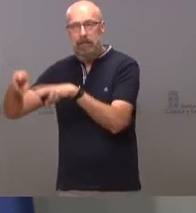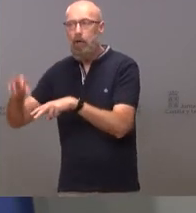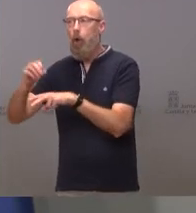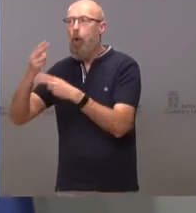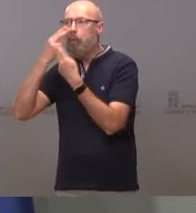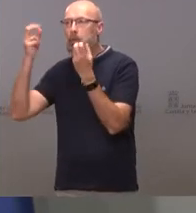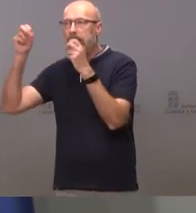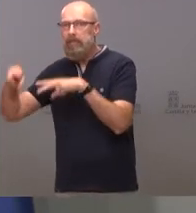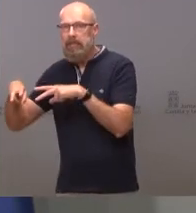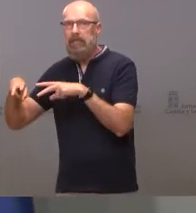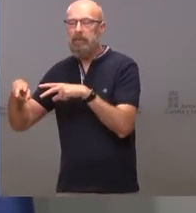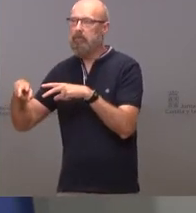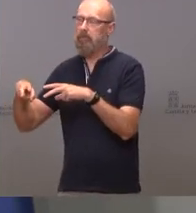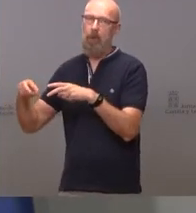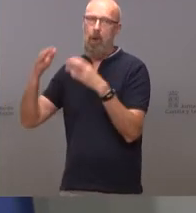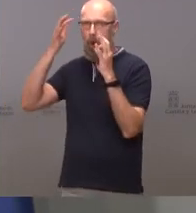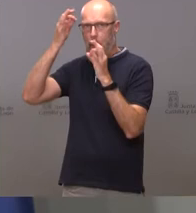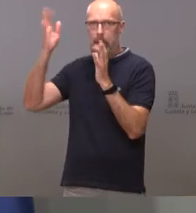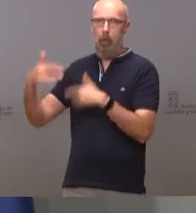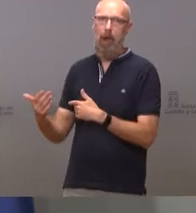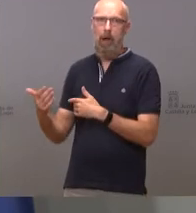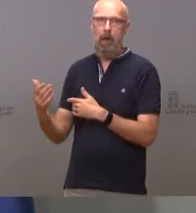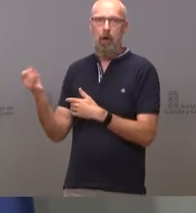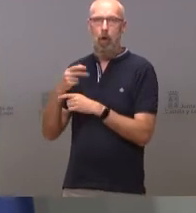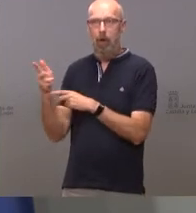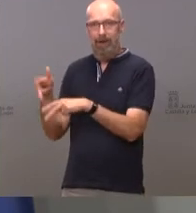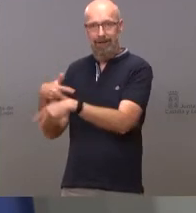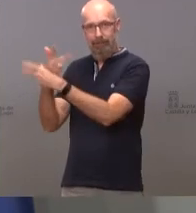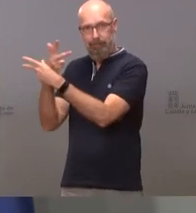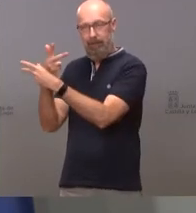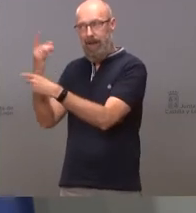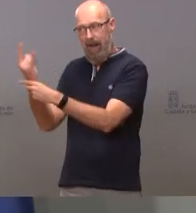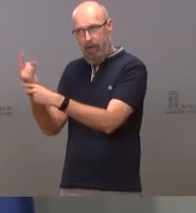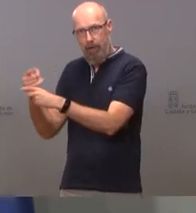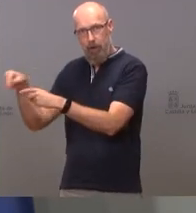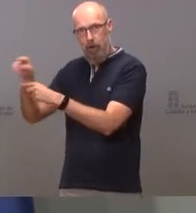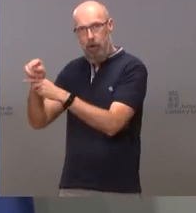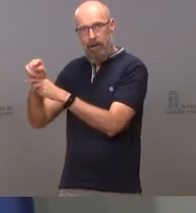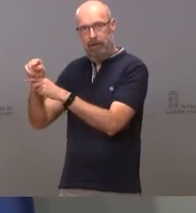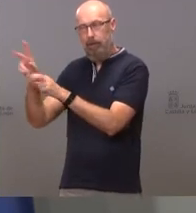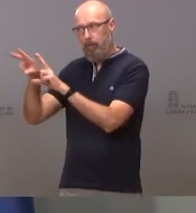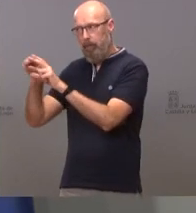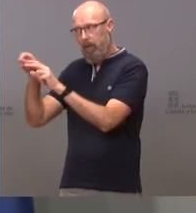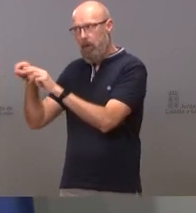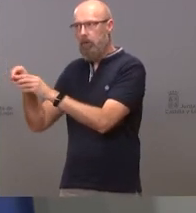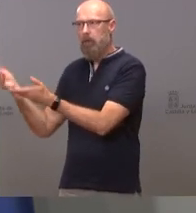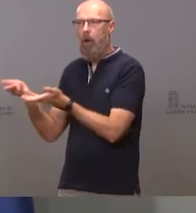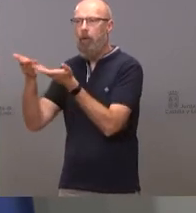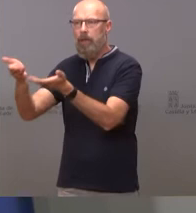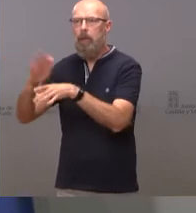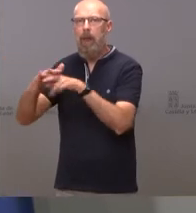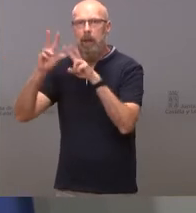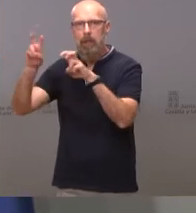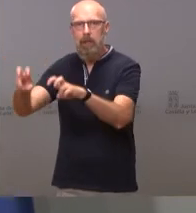y que esas grabaciones no estuviesen a disposición de quien quiera investigar lo sucedido